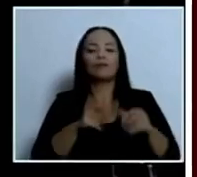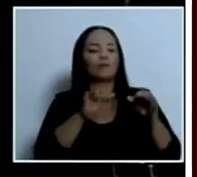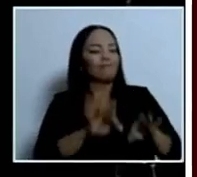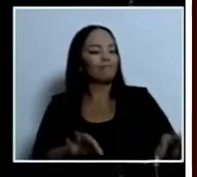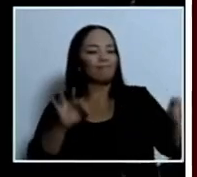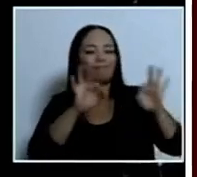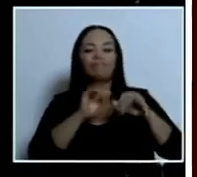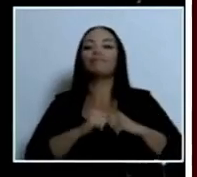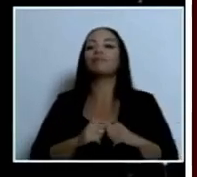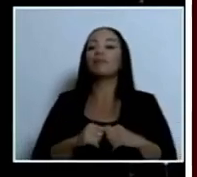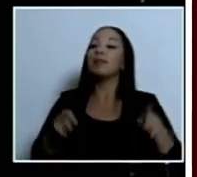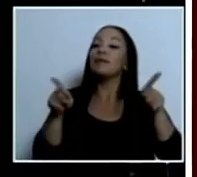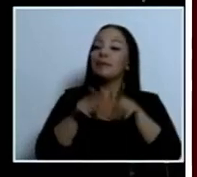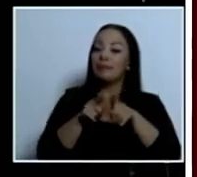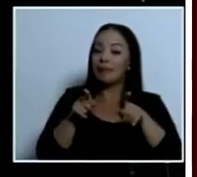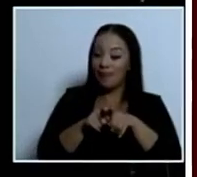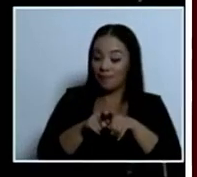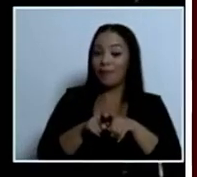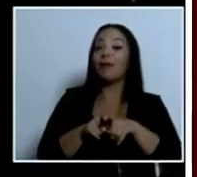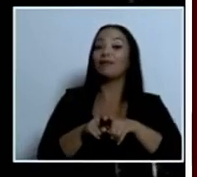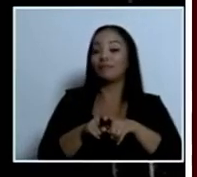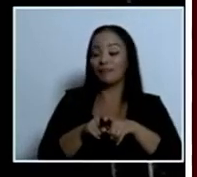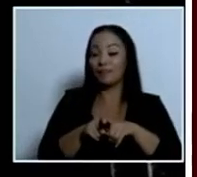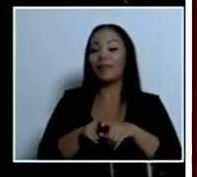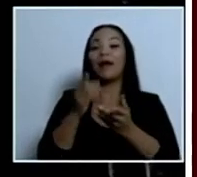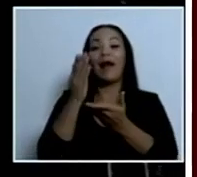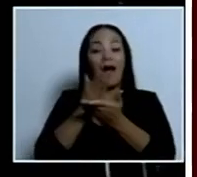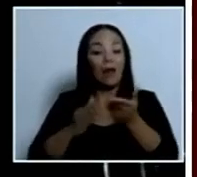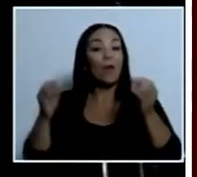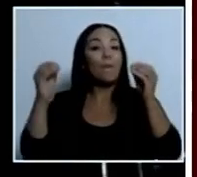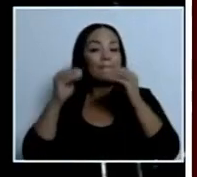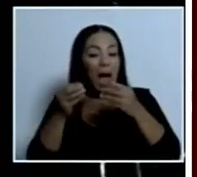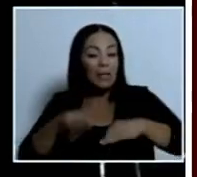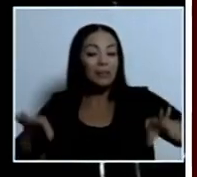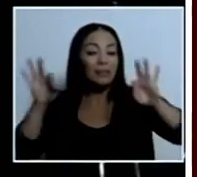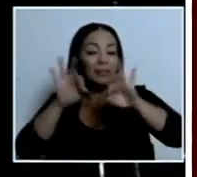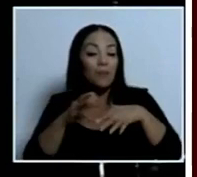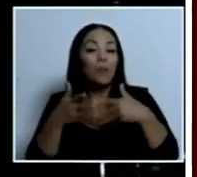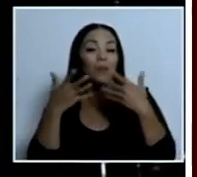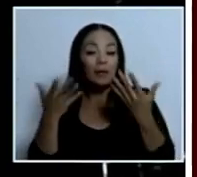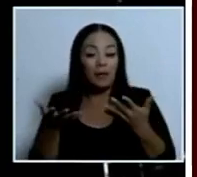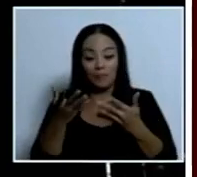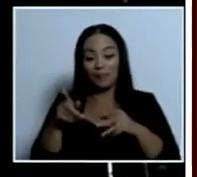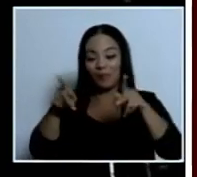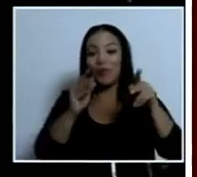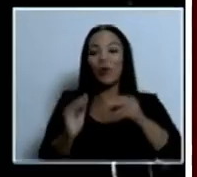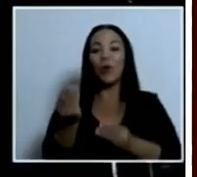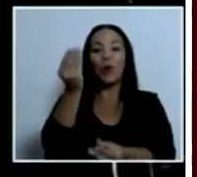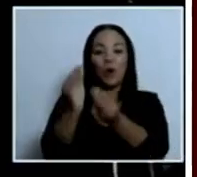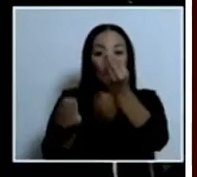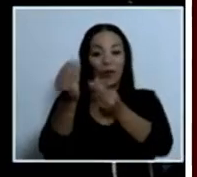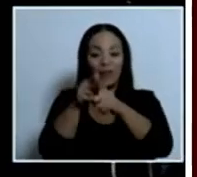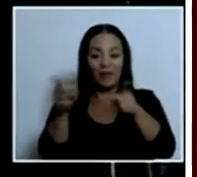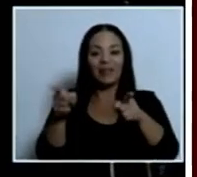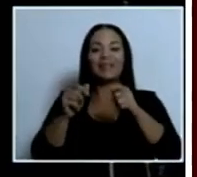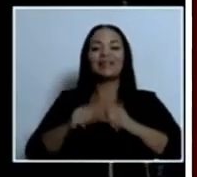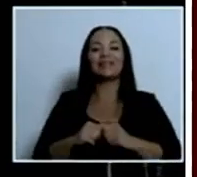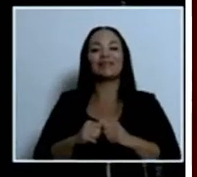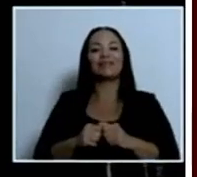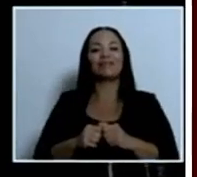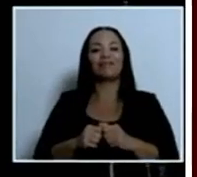Y lo más importante también, señor presidente, que estos jóvenes van a terminar convirtiéndose en